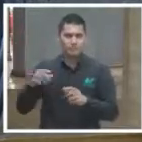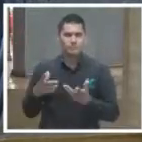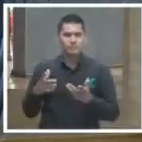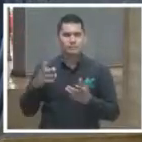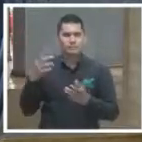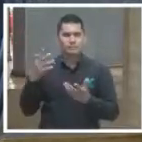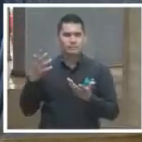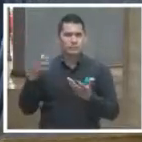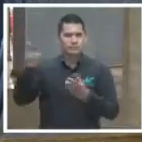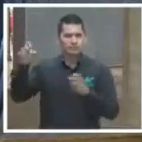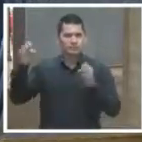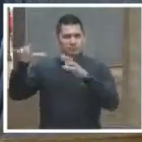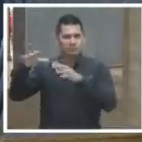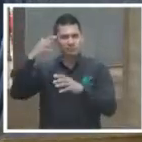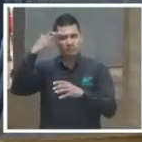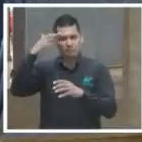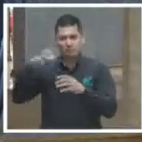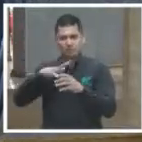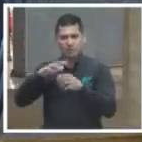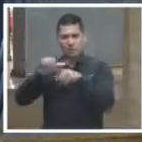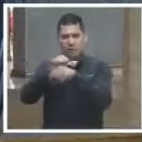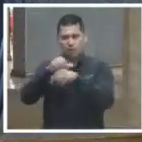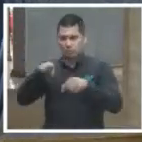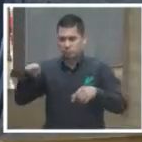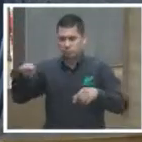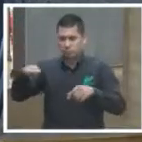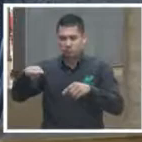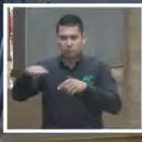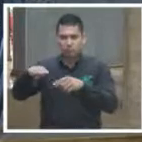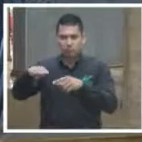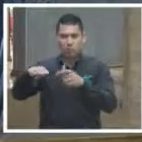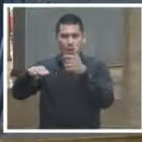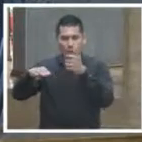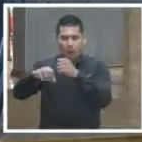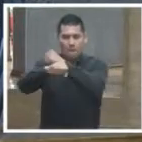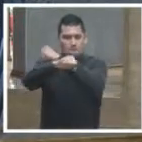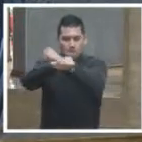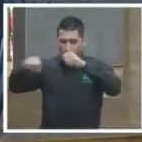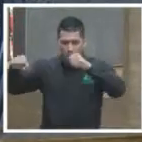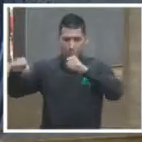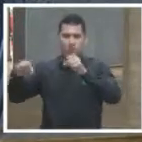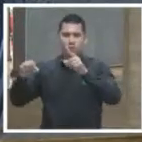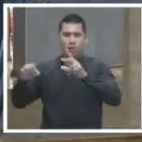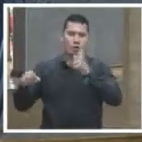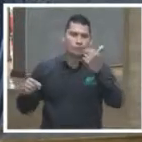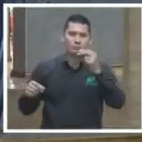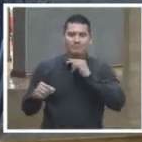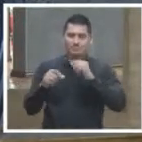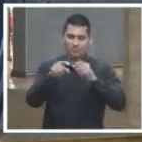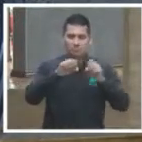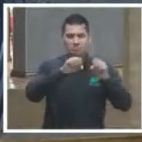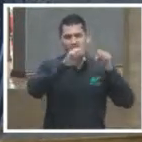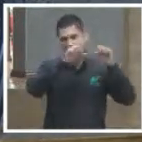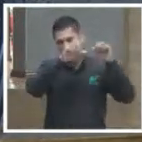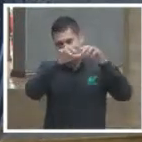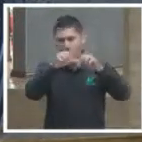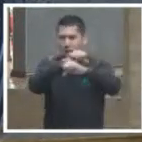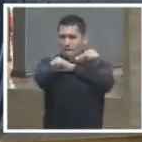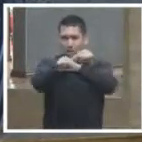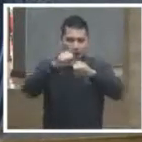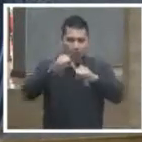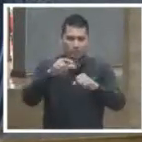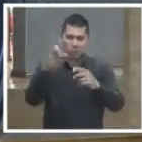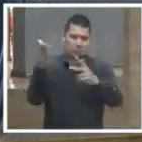un coche bomba y el asesinato del cardenal y en algún momento en aquella ocasión en ese